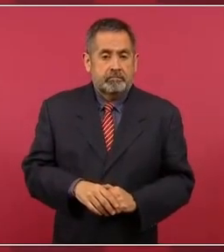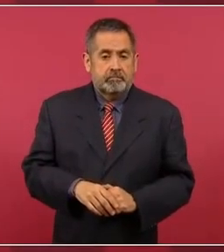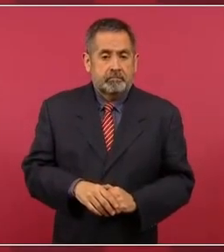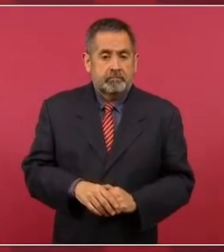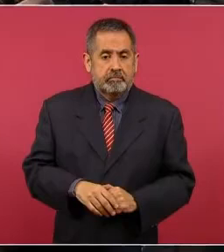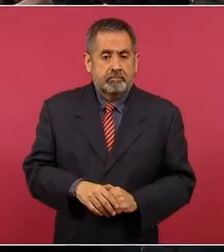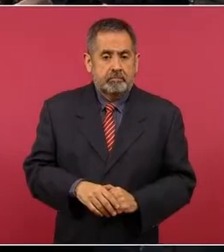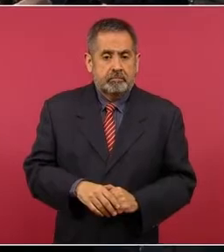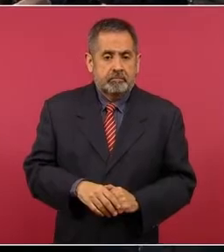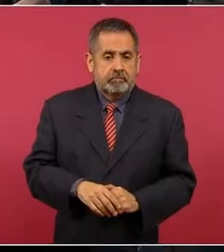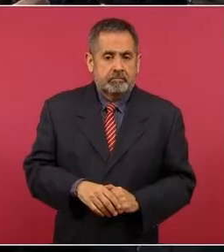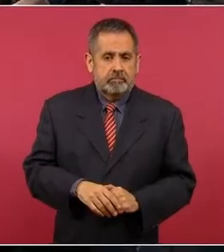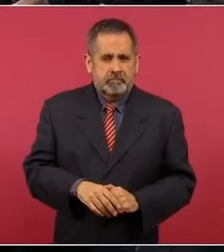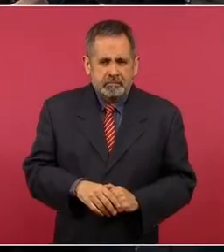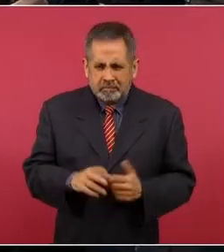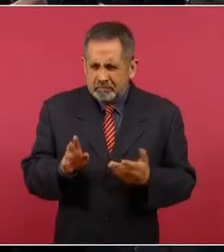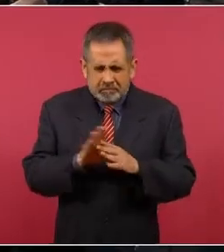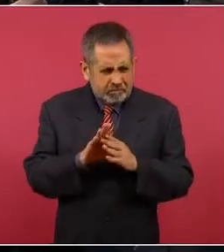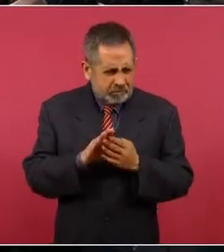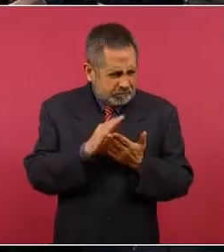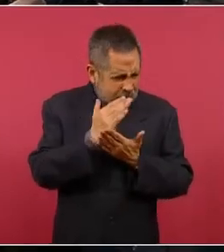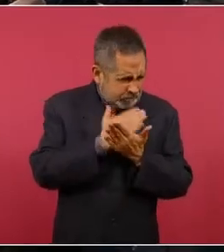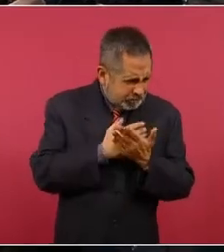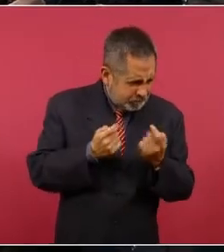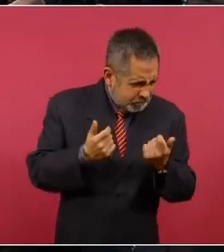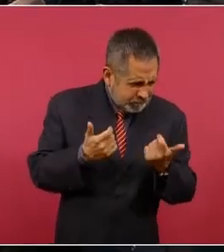¿cómo van a ver menos boletas?